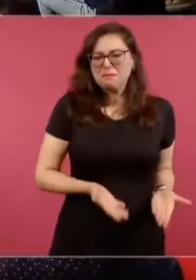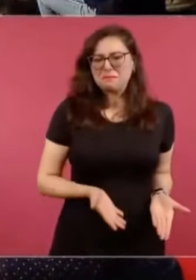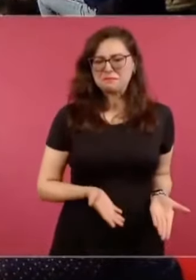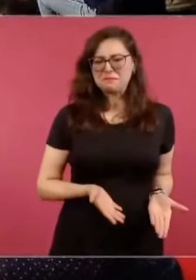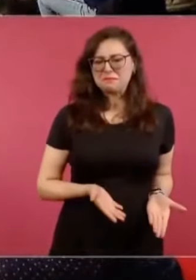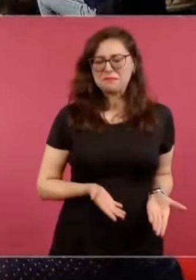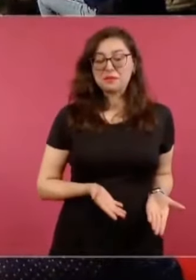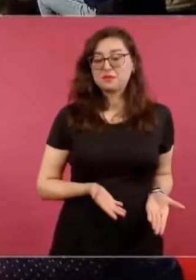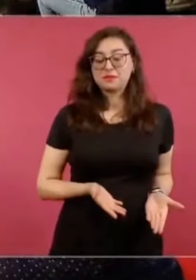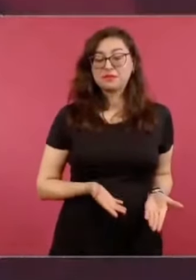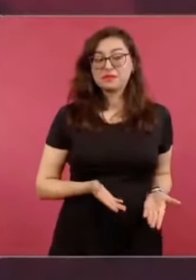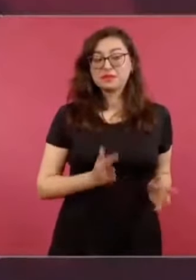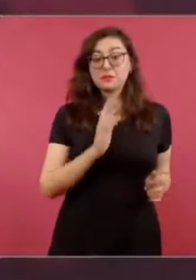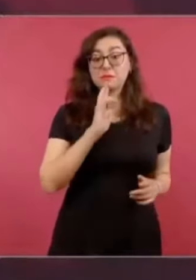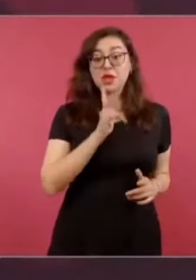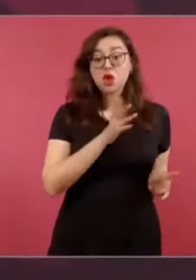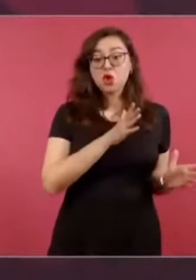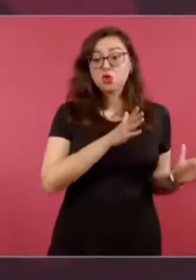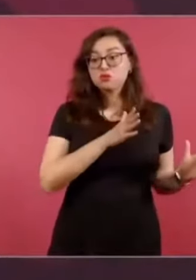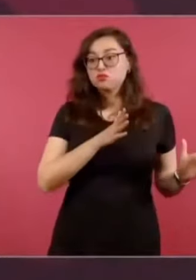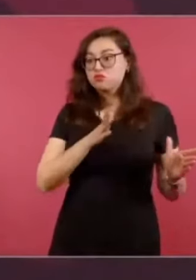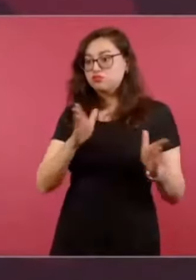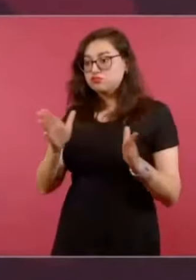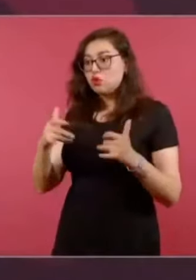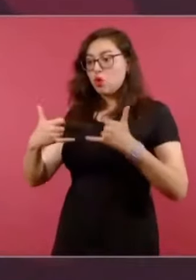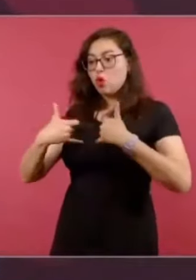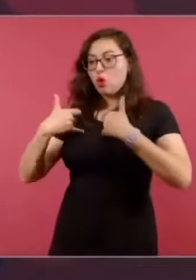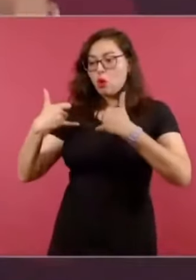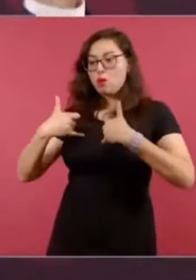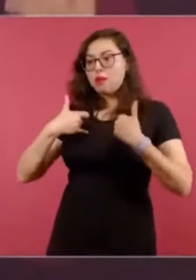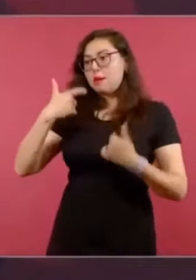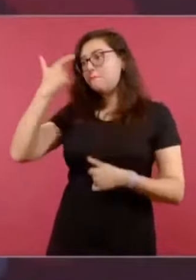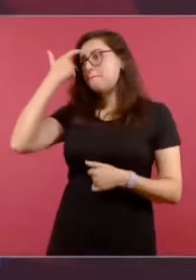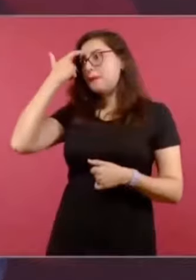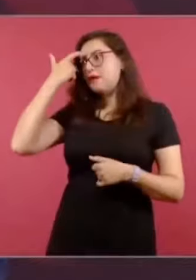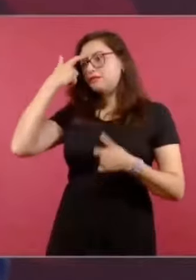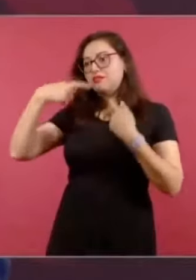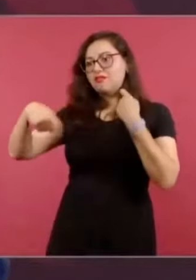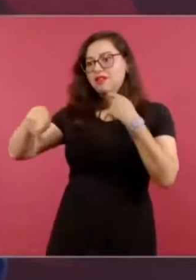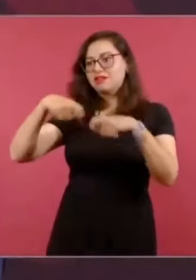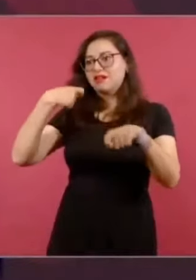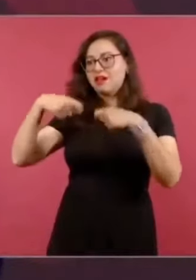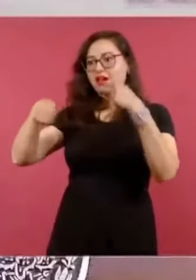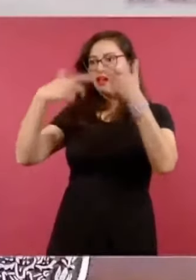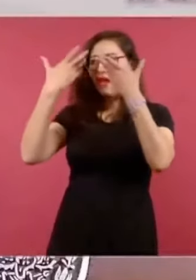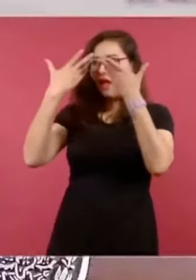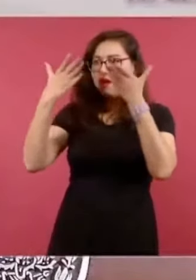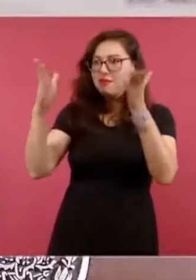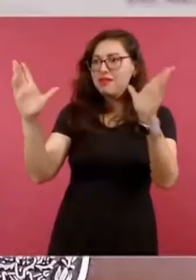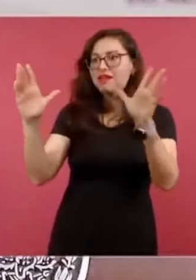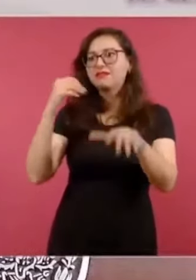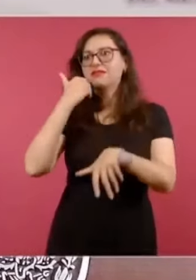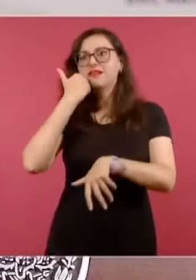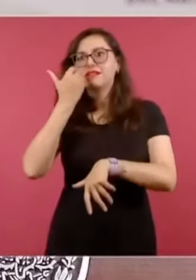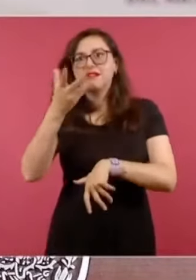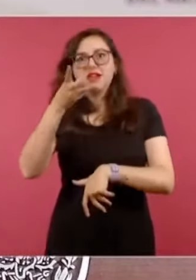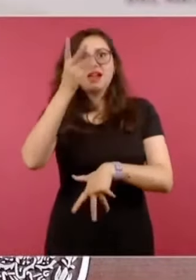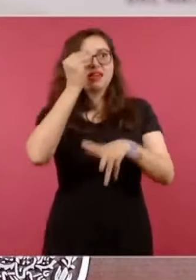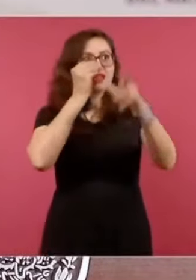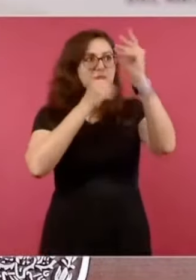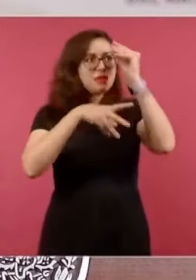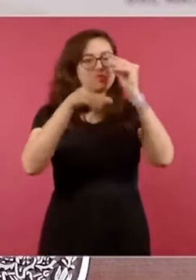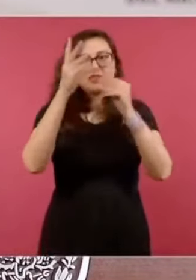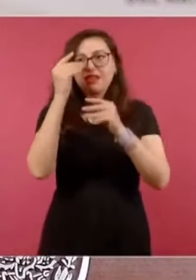abierta y son muy